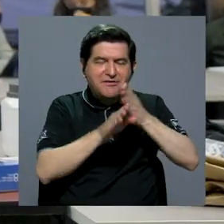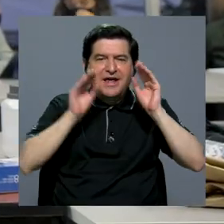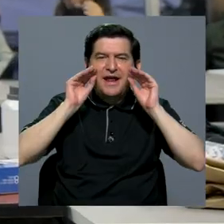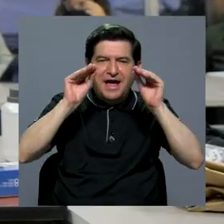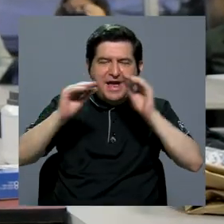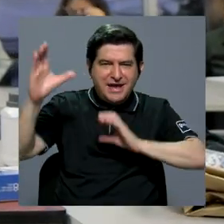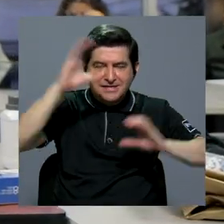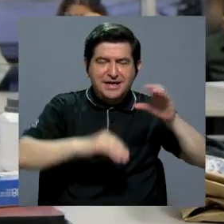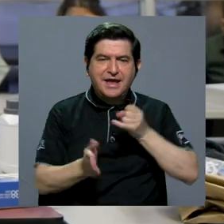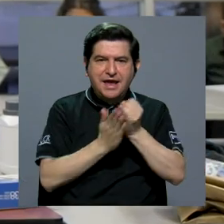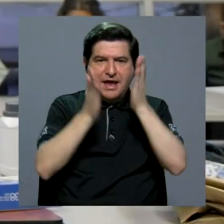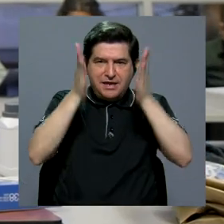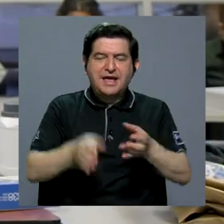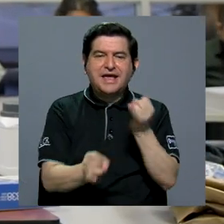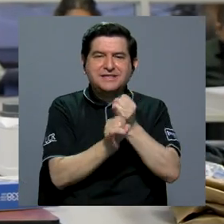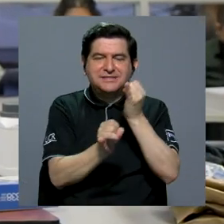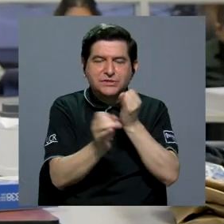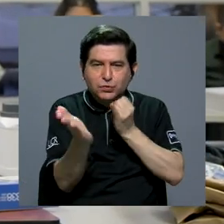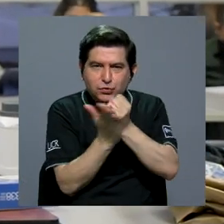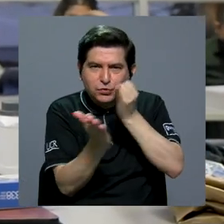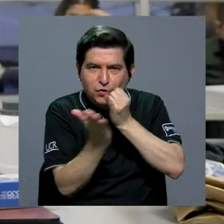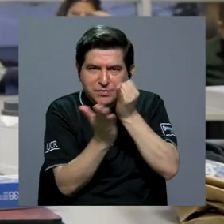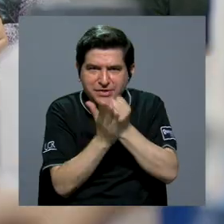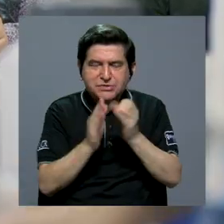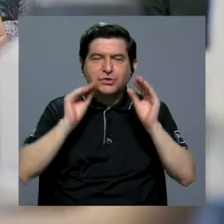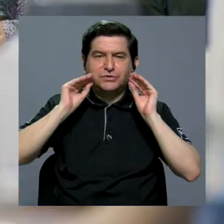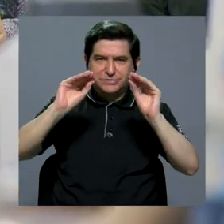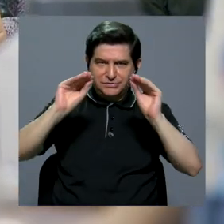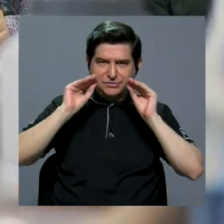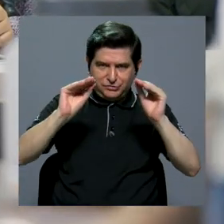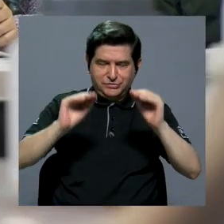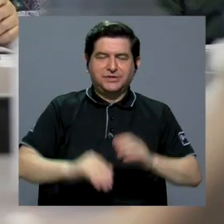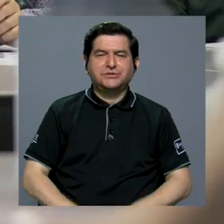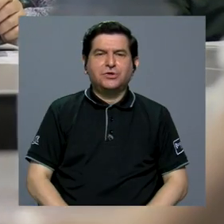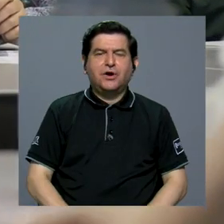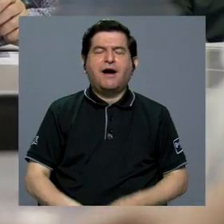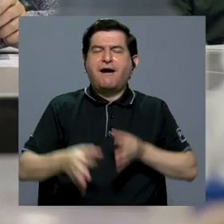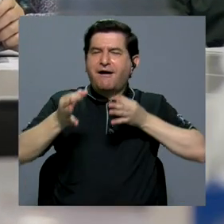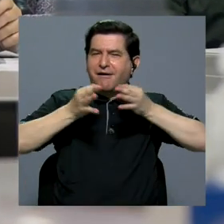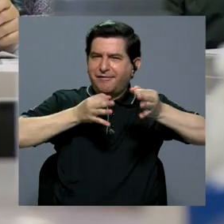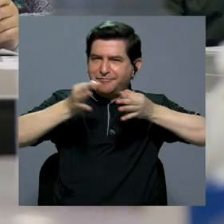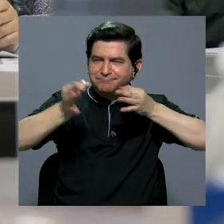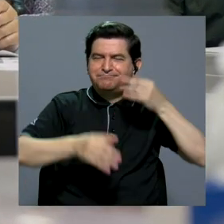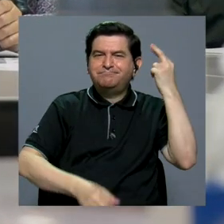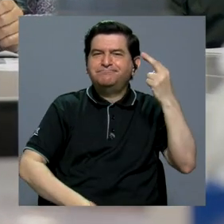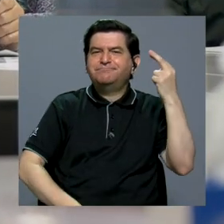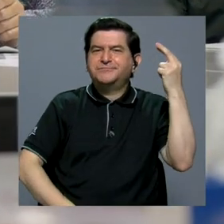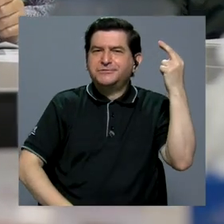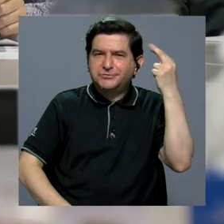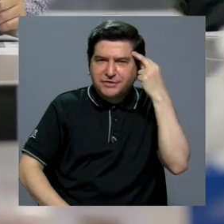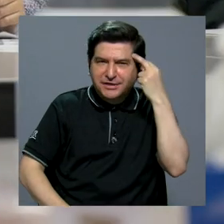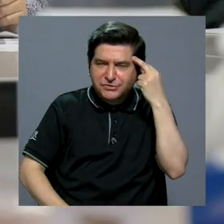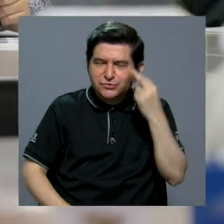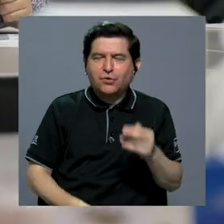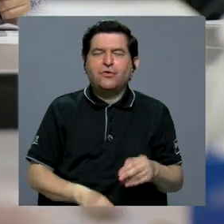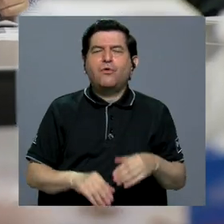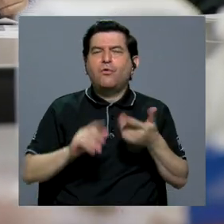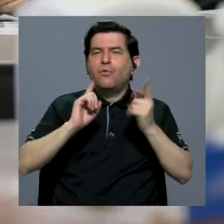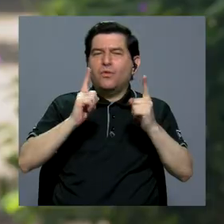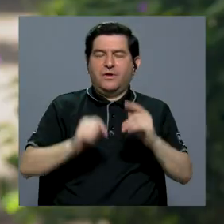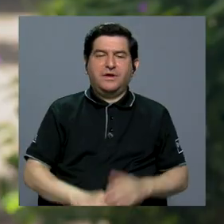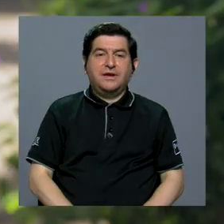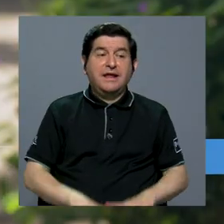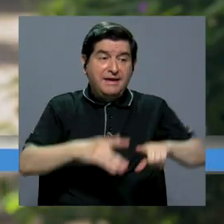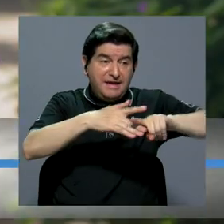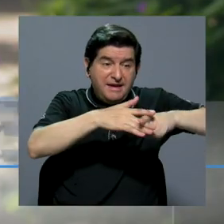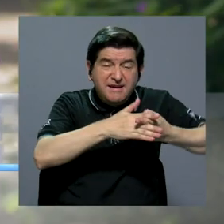ciencia e investigadora del Instituto de Investigación en Educación, nos explican de dónde nacen algunas de ellas.